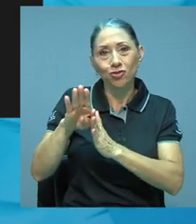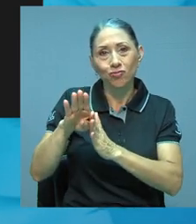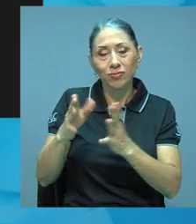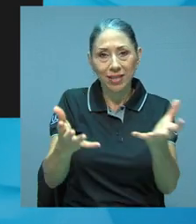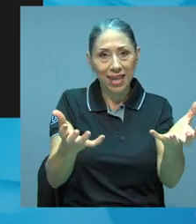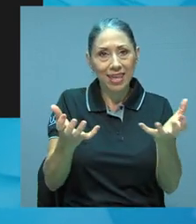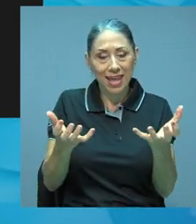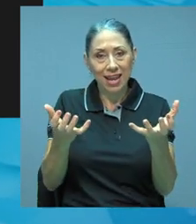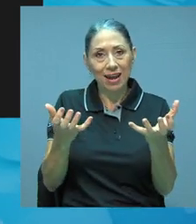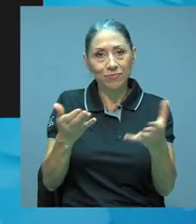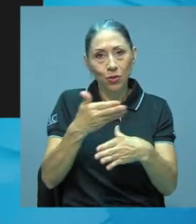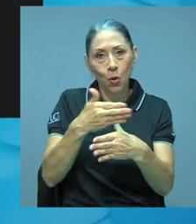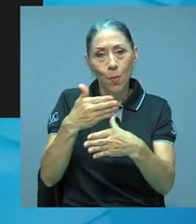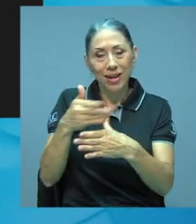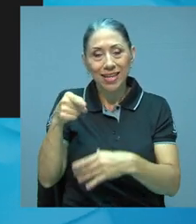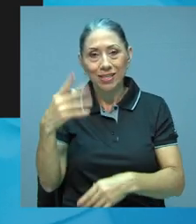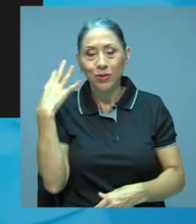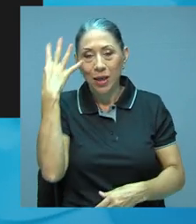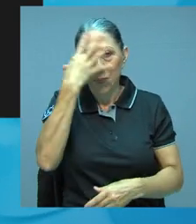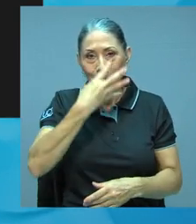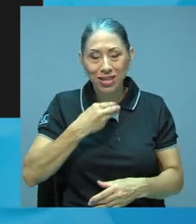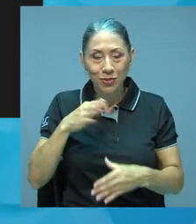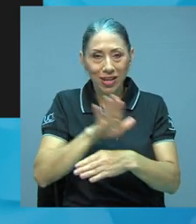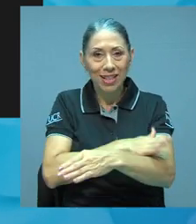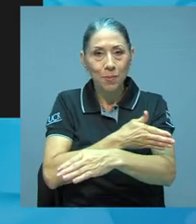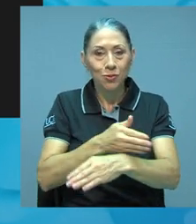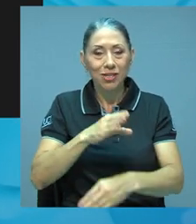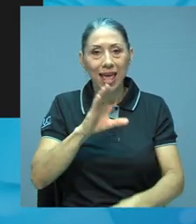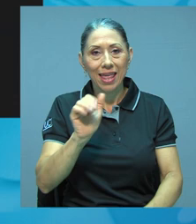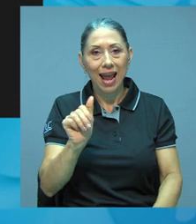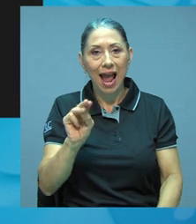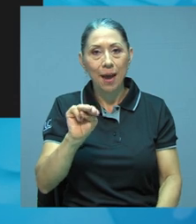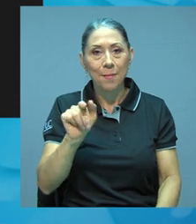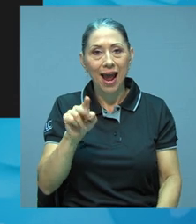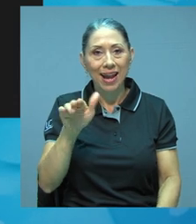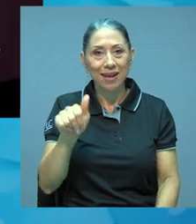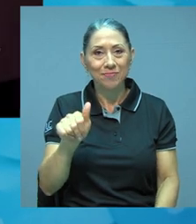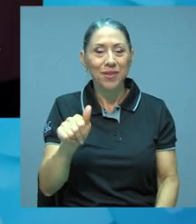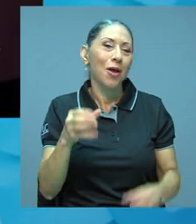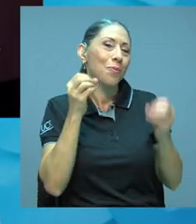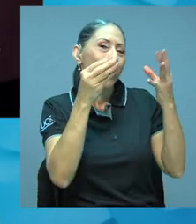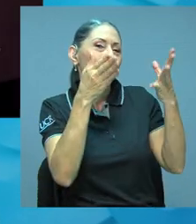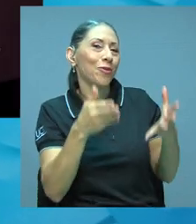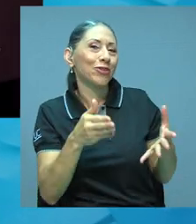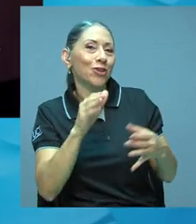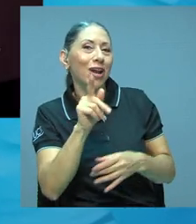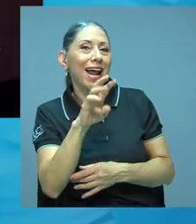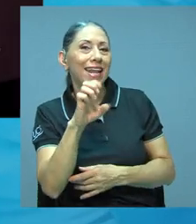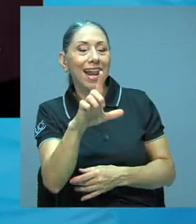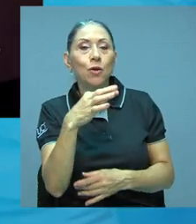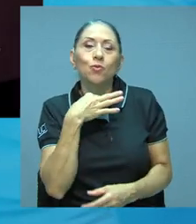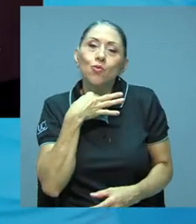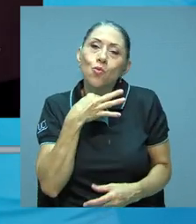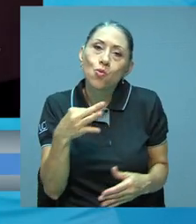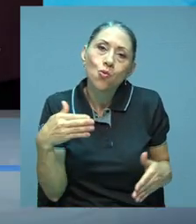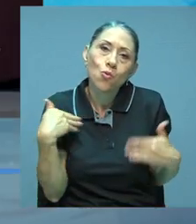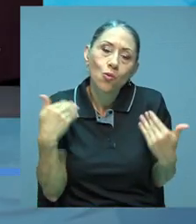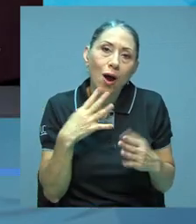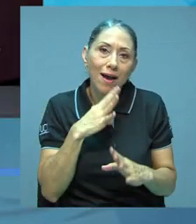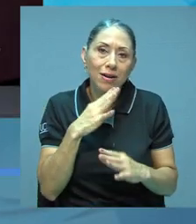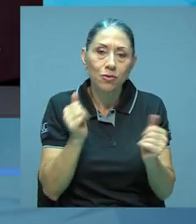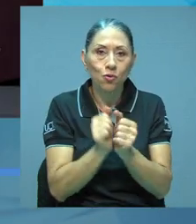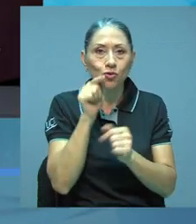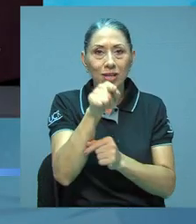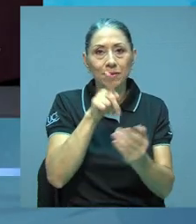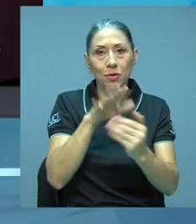quieran compartir esto tan bonito que es la música de cámara. Bueno, profesor, Ariel, ha sido en verdad un gusto conversar